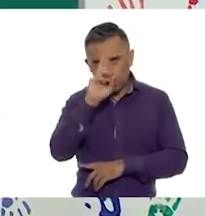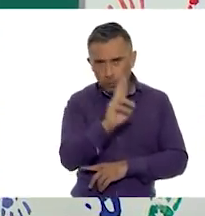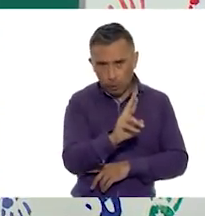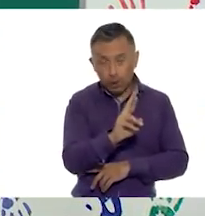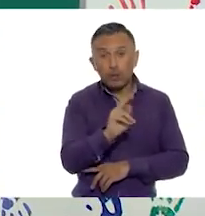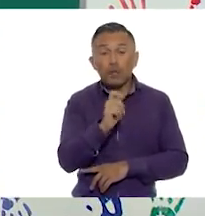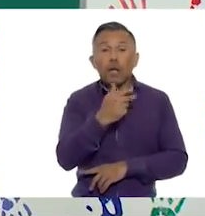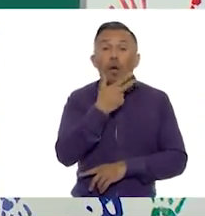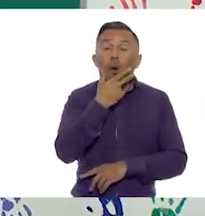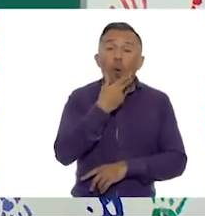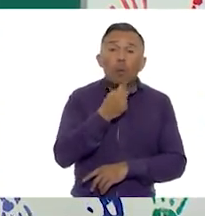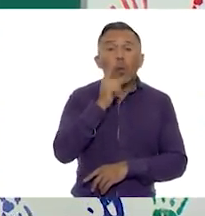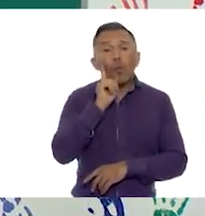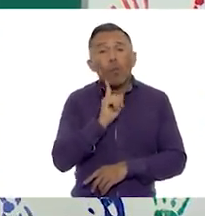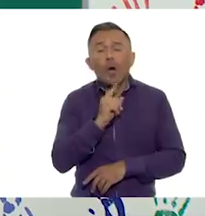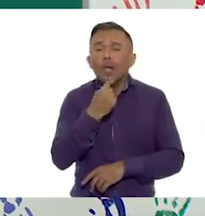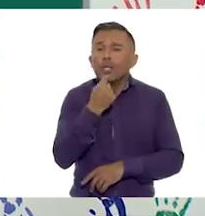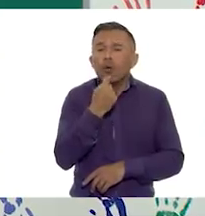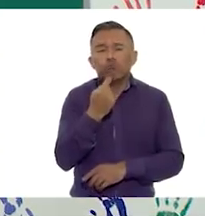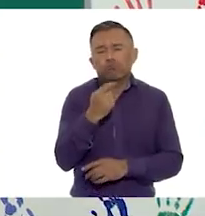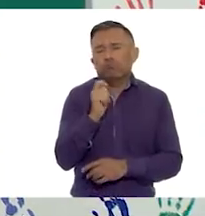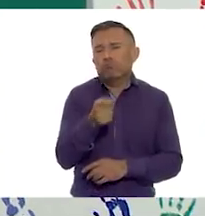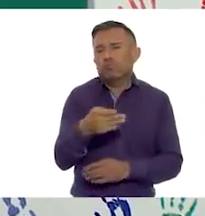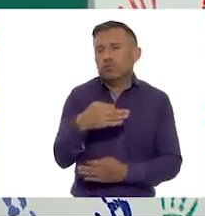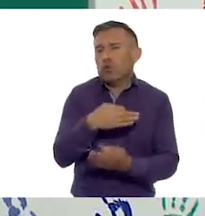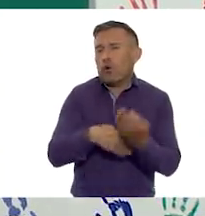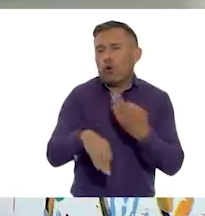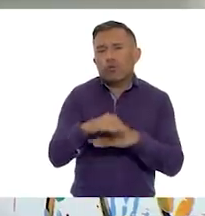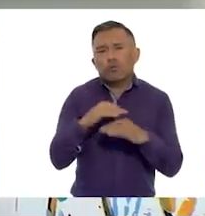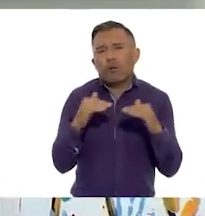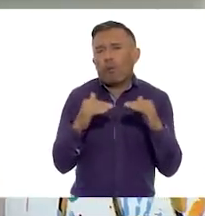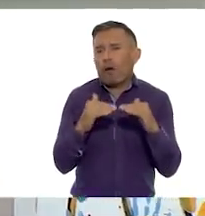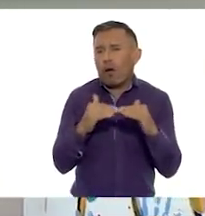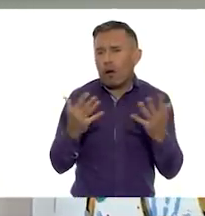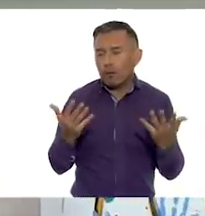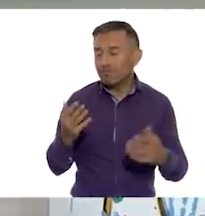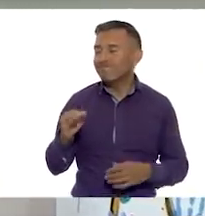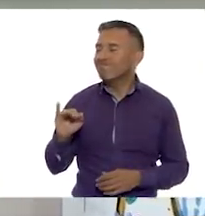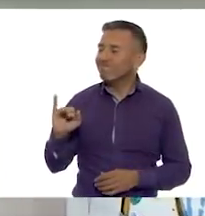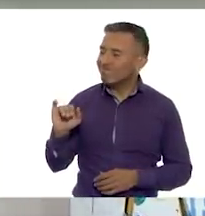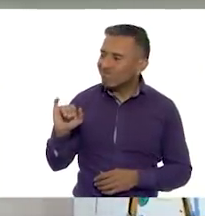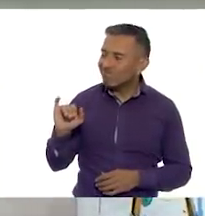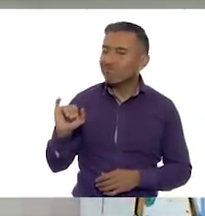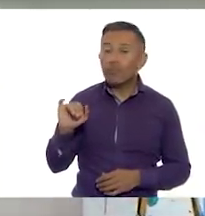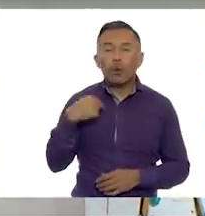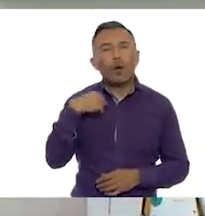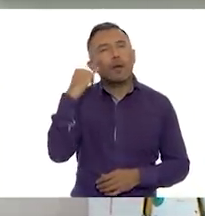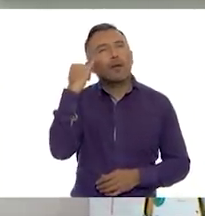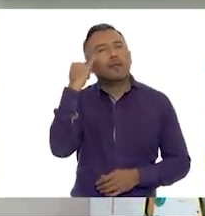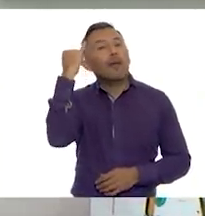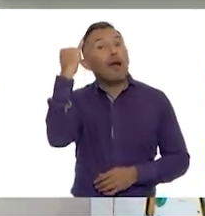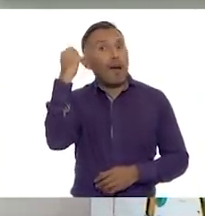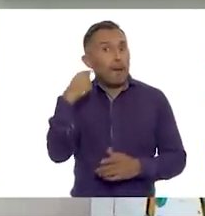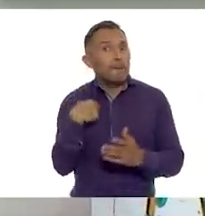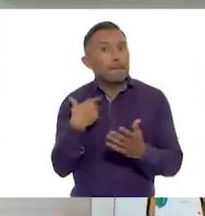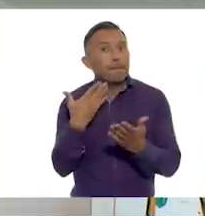y niños todos son iguales. Sí, la propuesta es que los niños